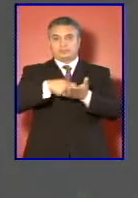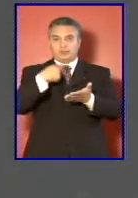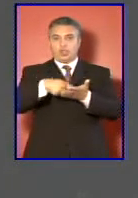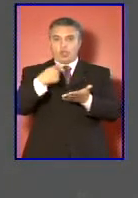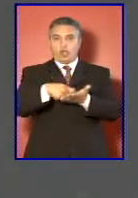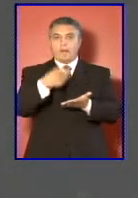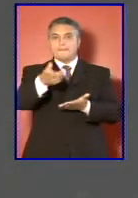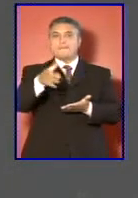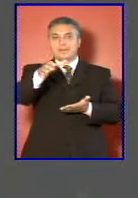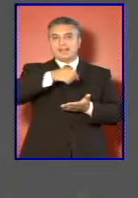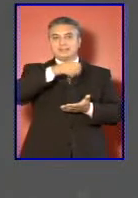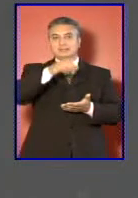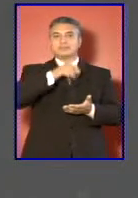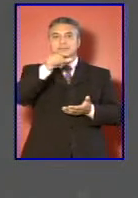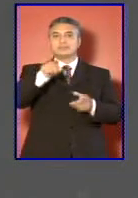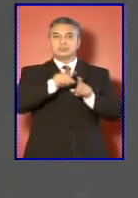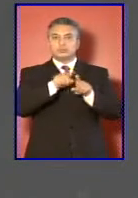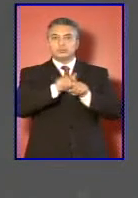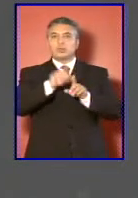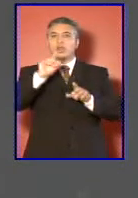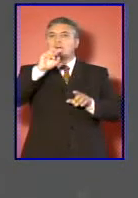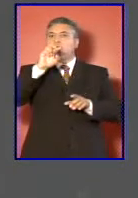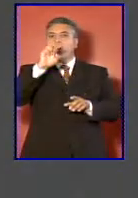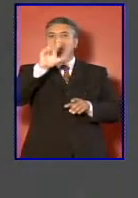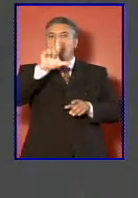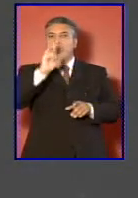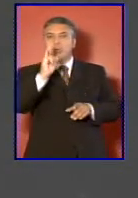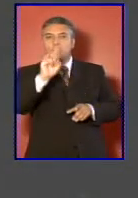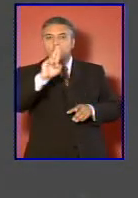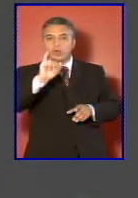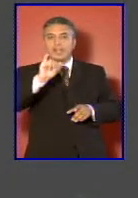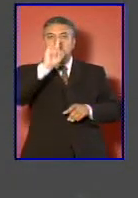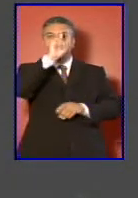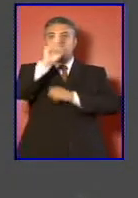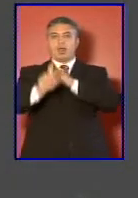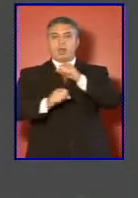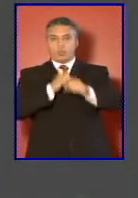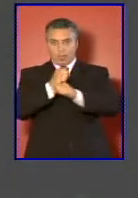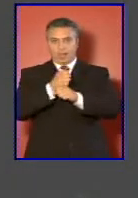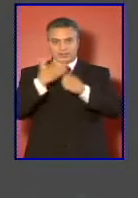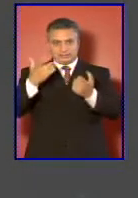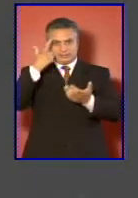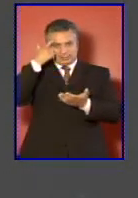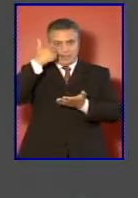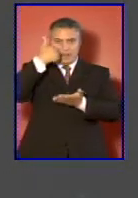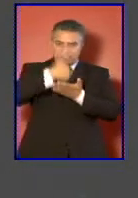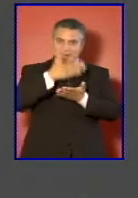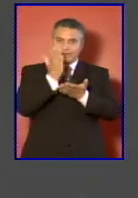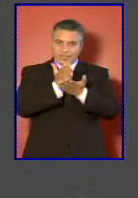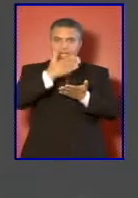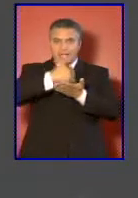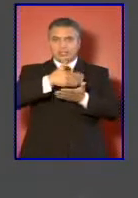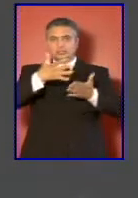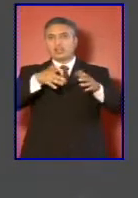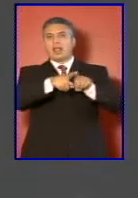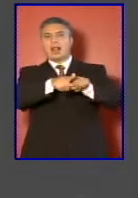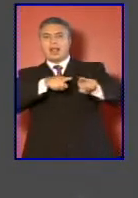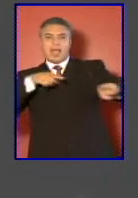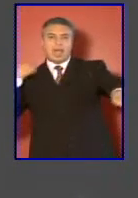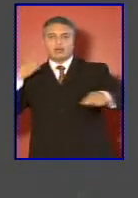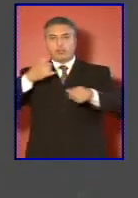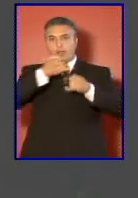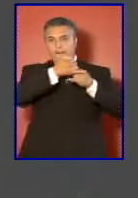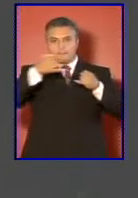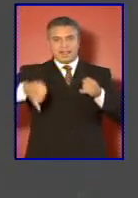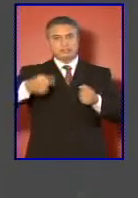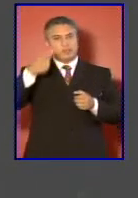Armadas de carácter plurianual derivados de una planificación de largo plazo. Estamos pensando